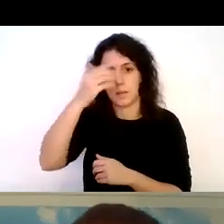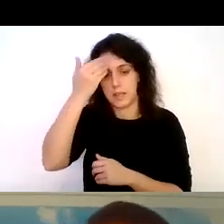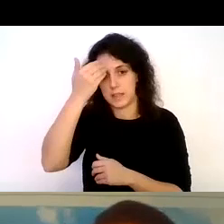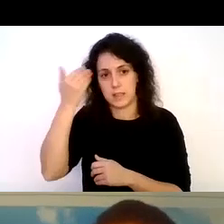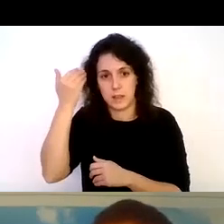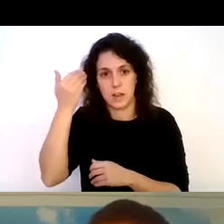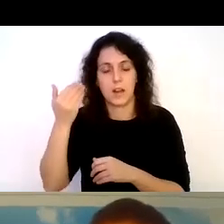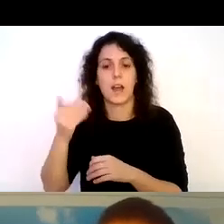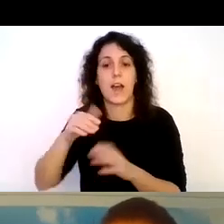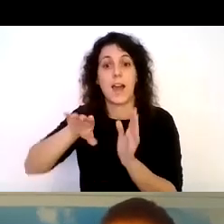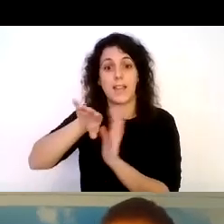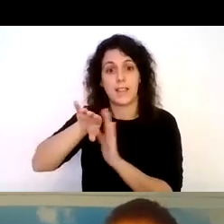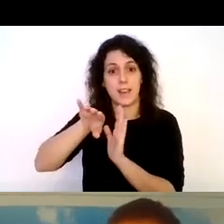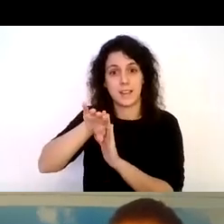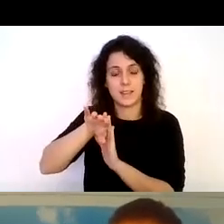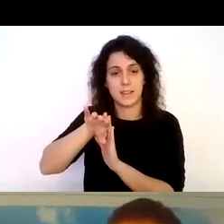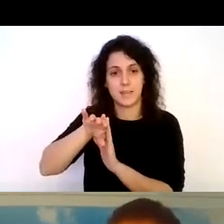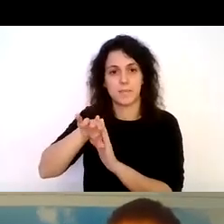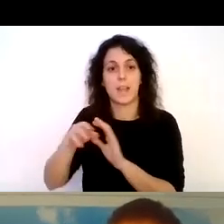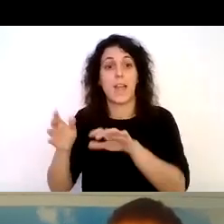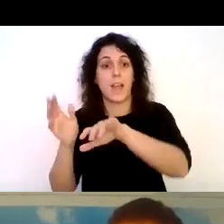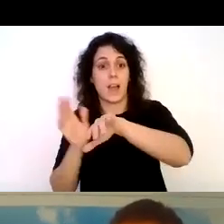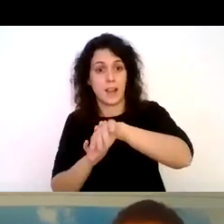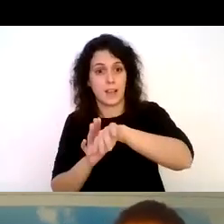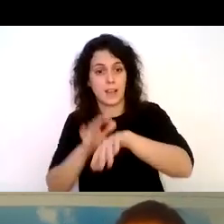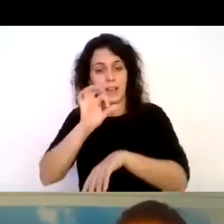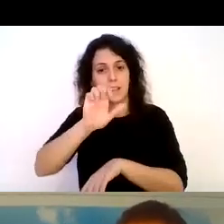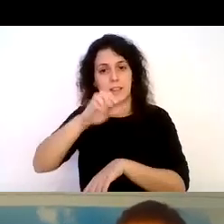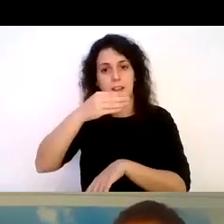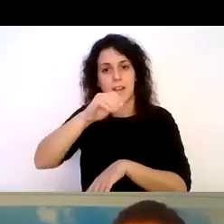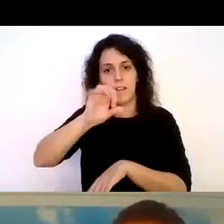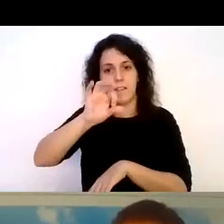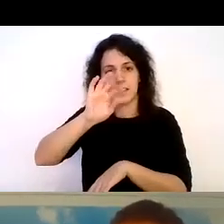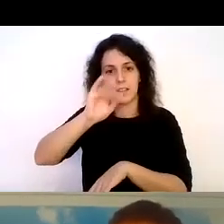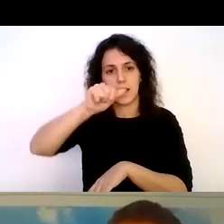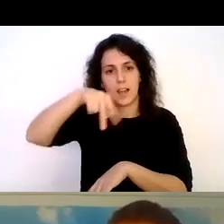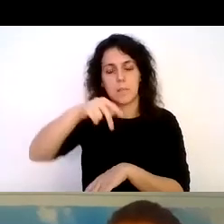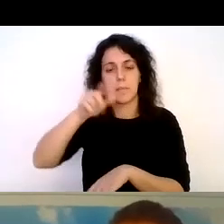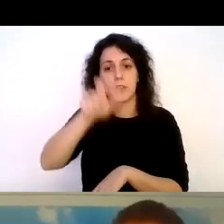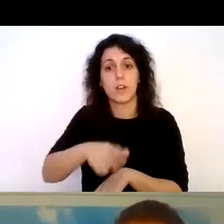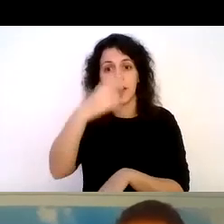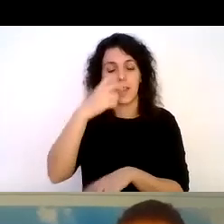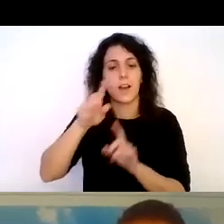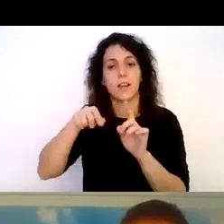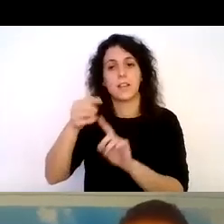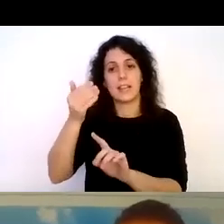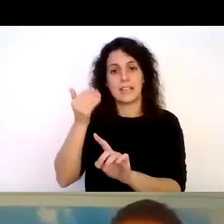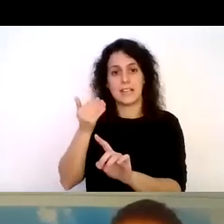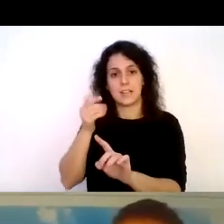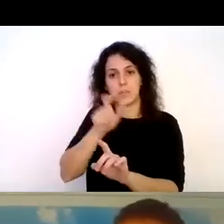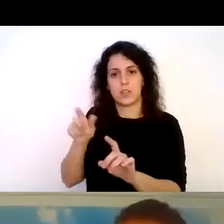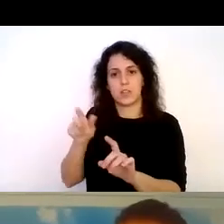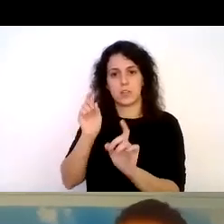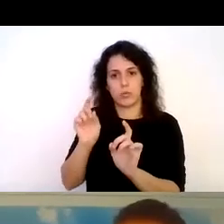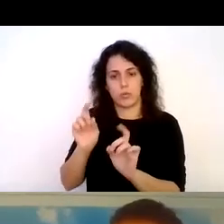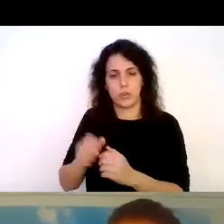digamos a la derecha de la foto a la izquierda Sebastián personas ciegas y detrás instructores y bueno los